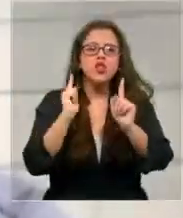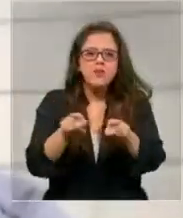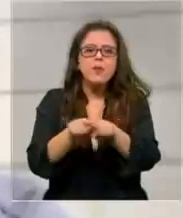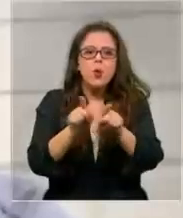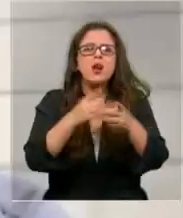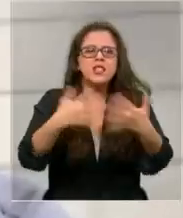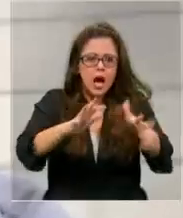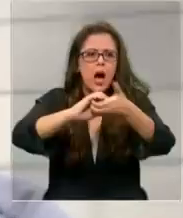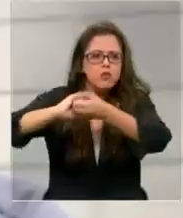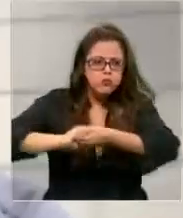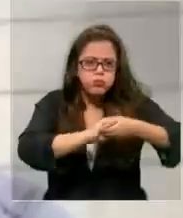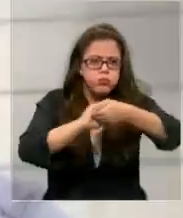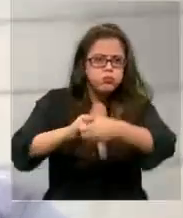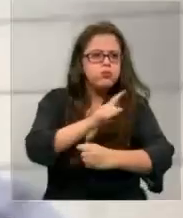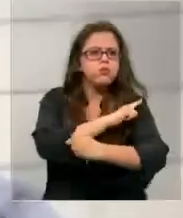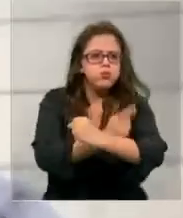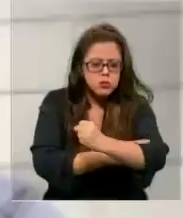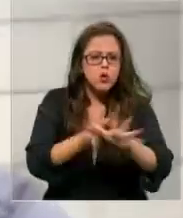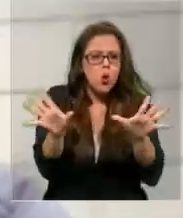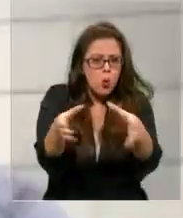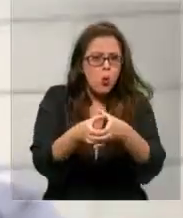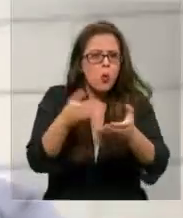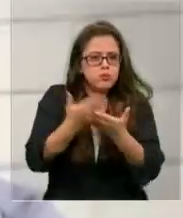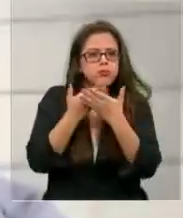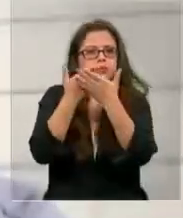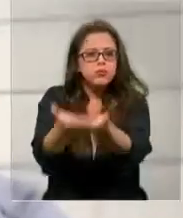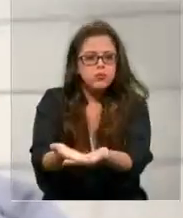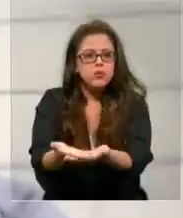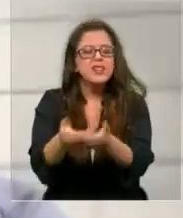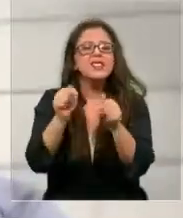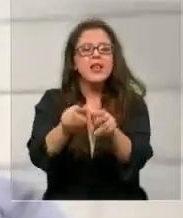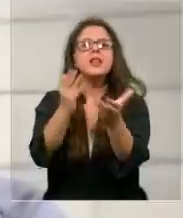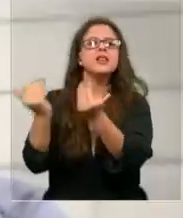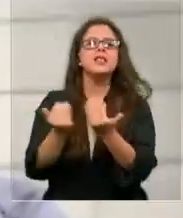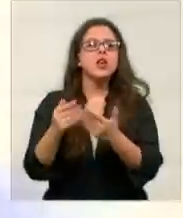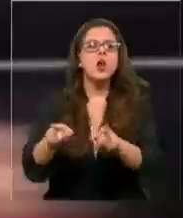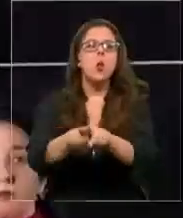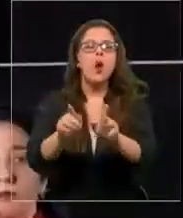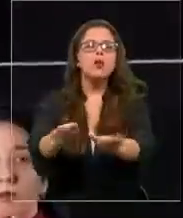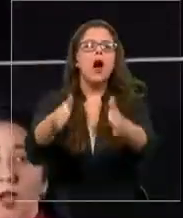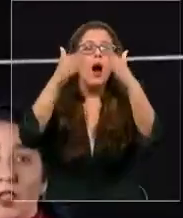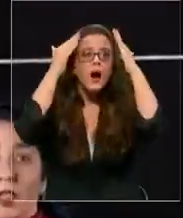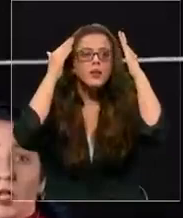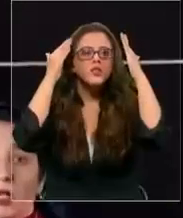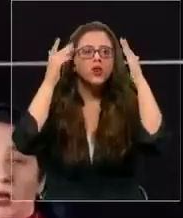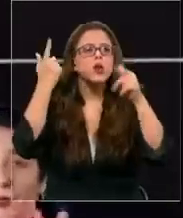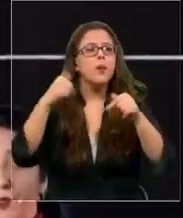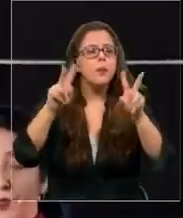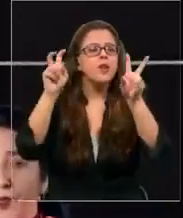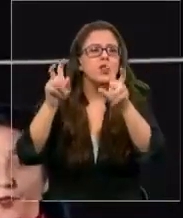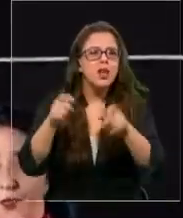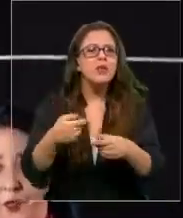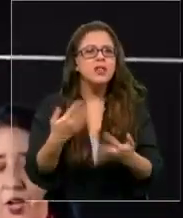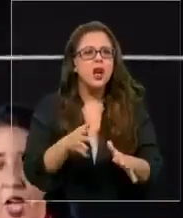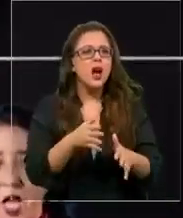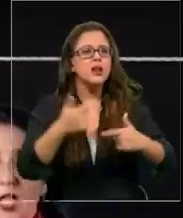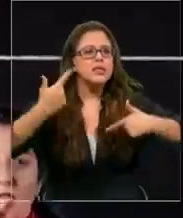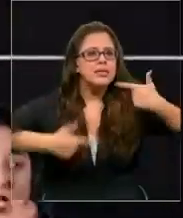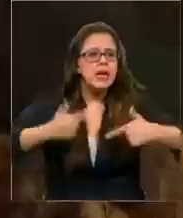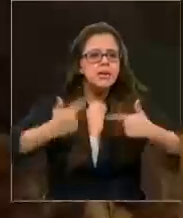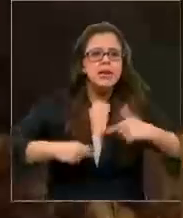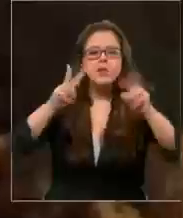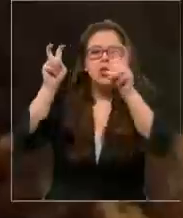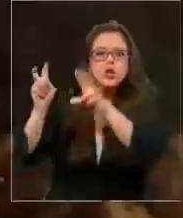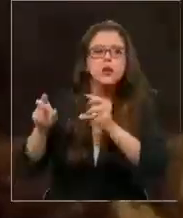propuesta colectiva. Entonces, claro, era necesario de alguna forma llamar la atención. Sin embargo, la discusión está abierta por los